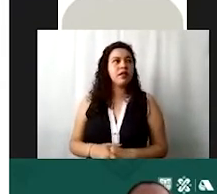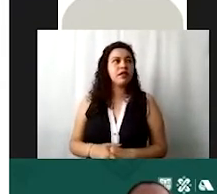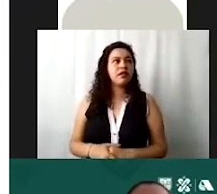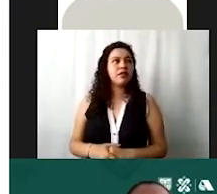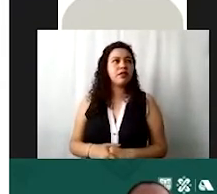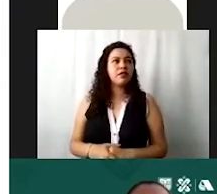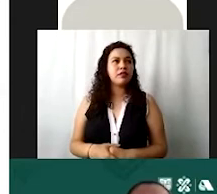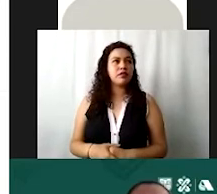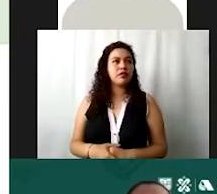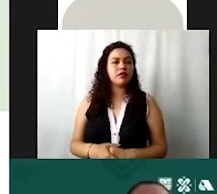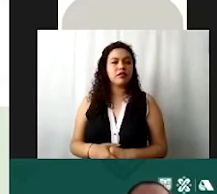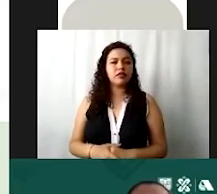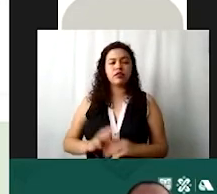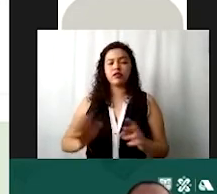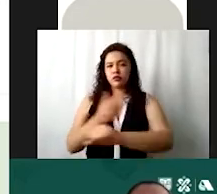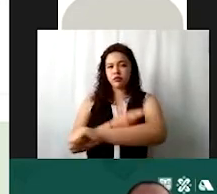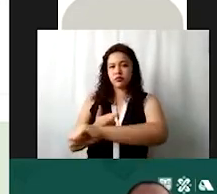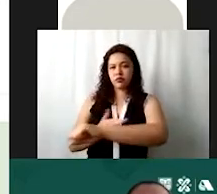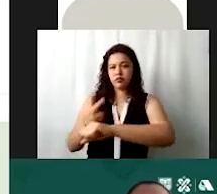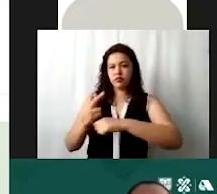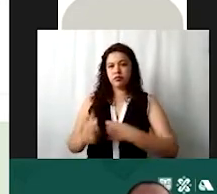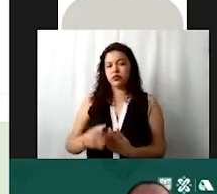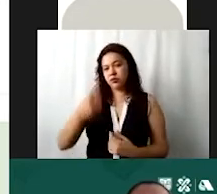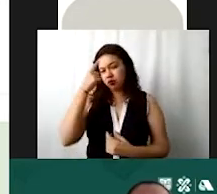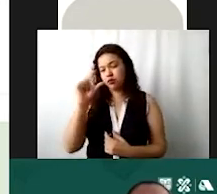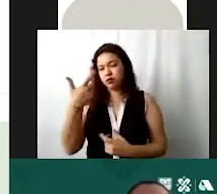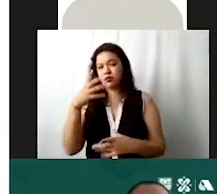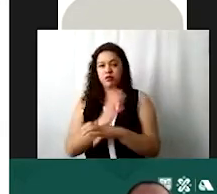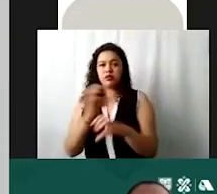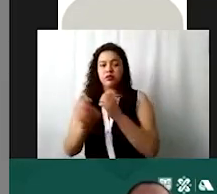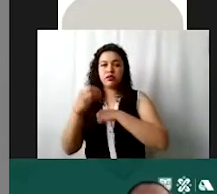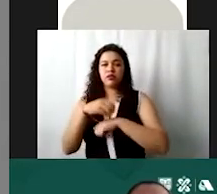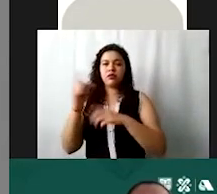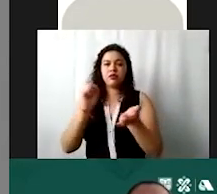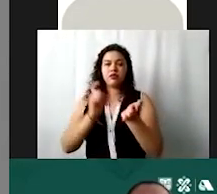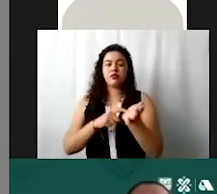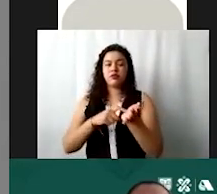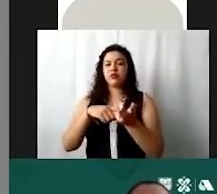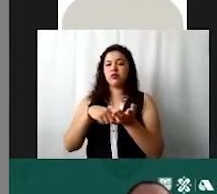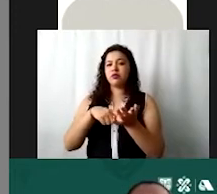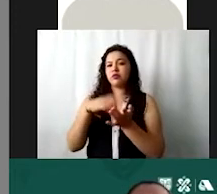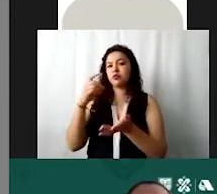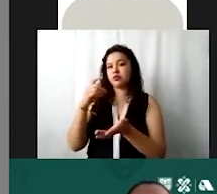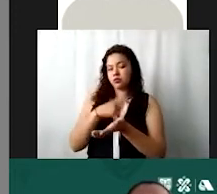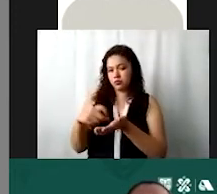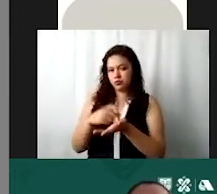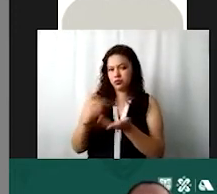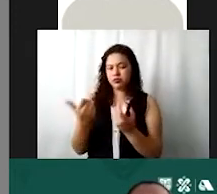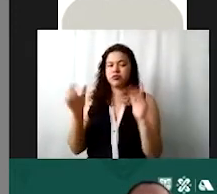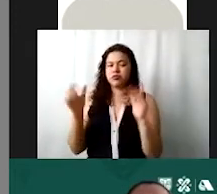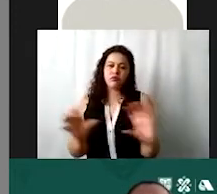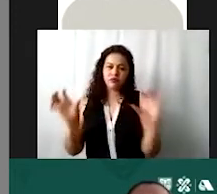Y ya, quedó registrada. Y así, si quieren agregar otra inversión, pues le dan clic en agregar inversión y pueden poner un equipo de